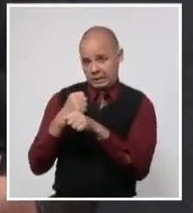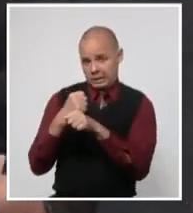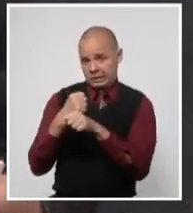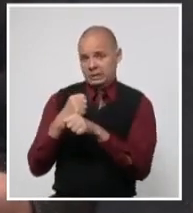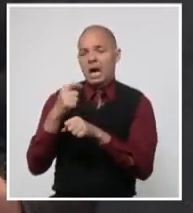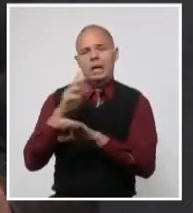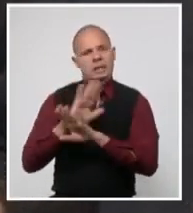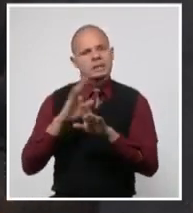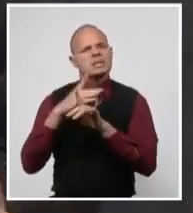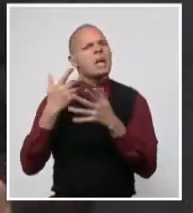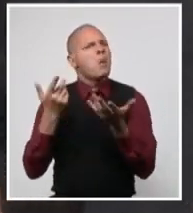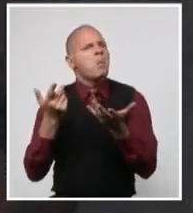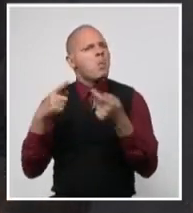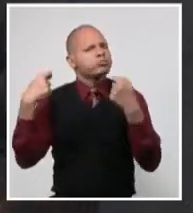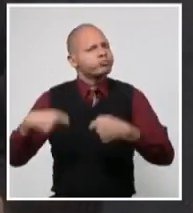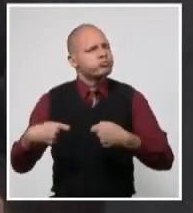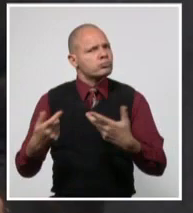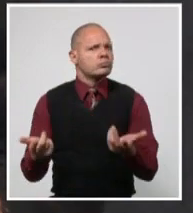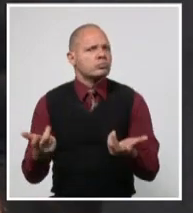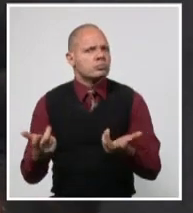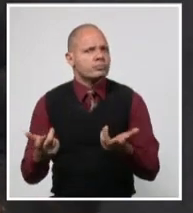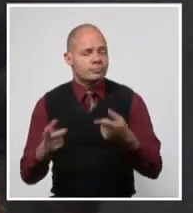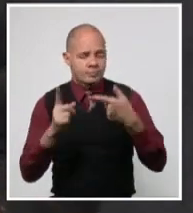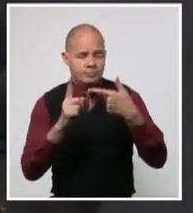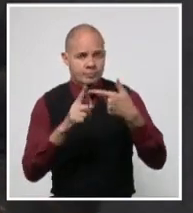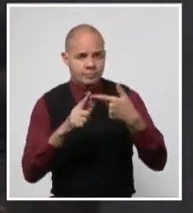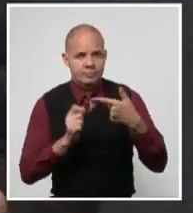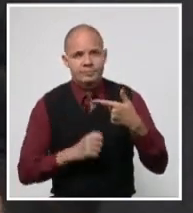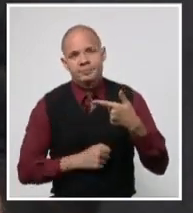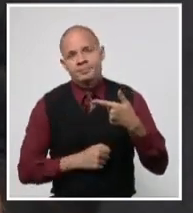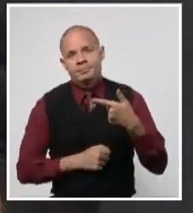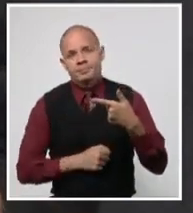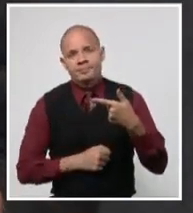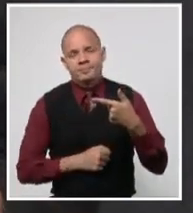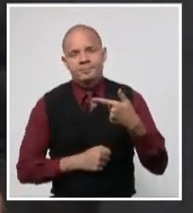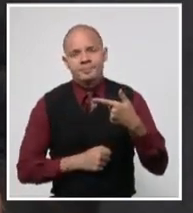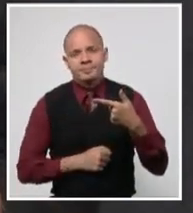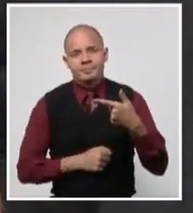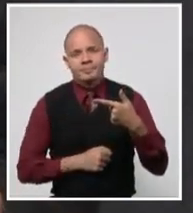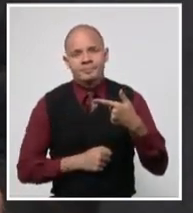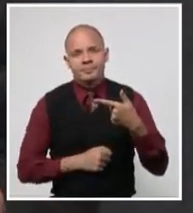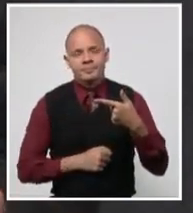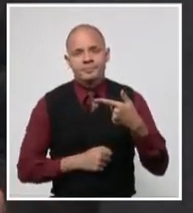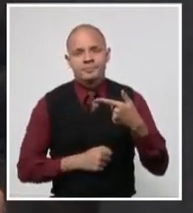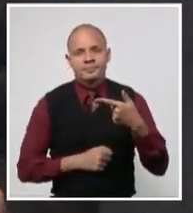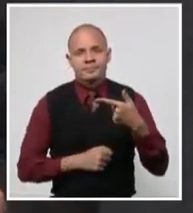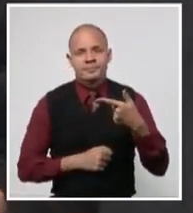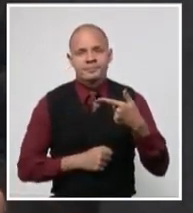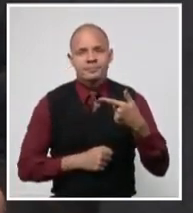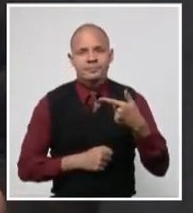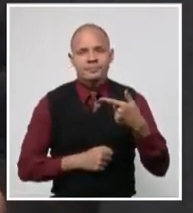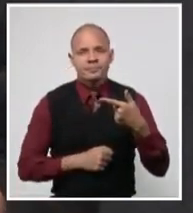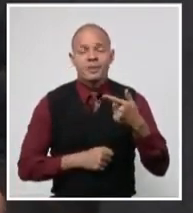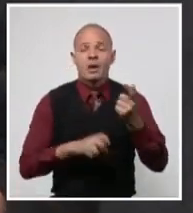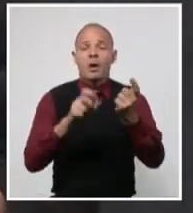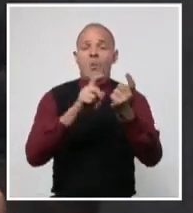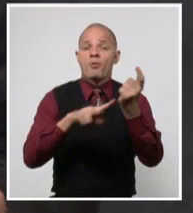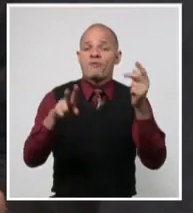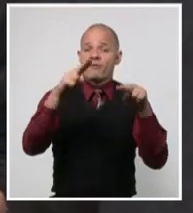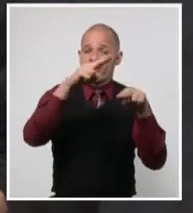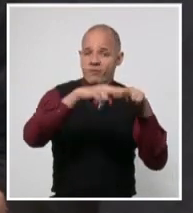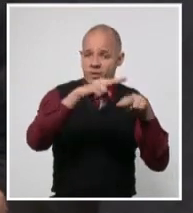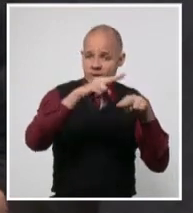lo siguiente. Primero, mantener en la fase número 1 a la provincia de La Habana